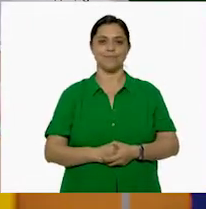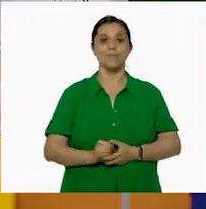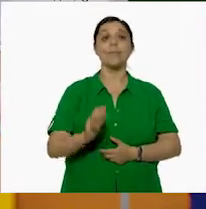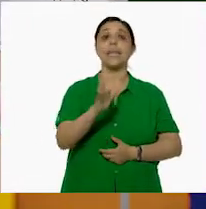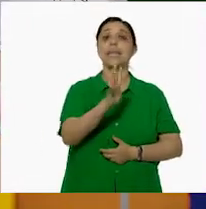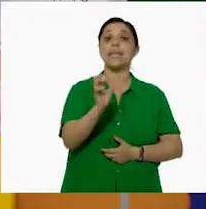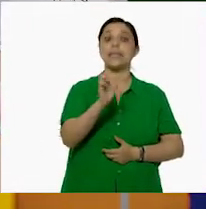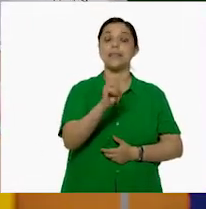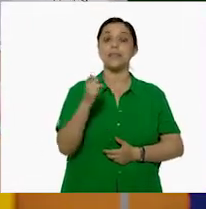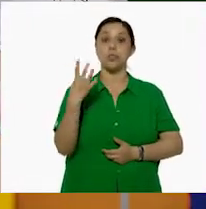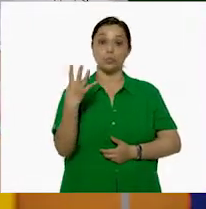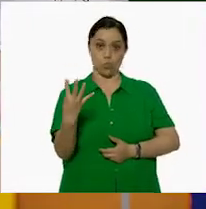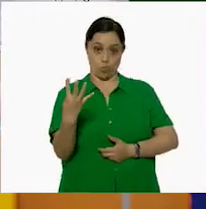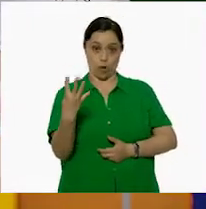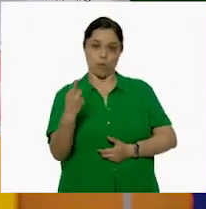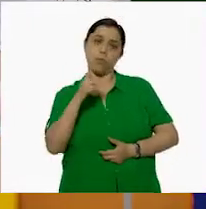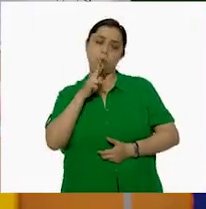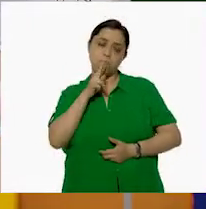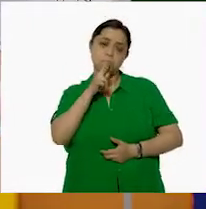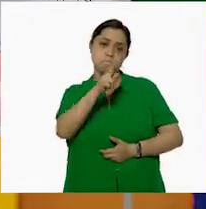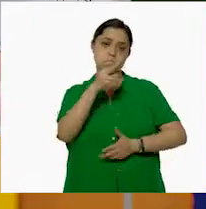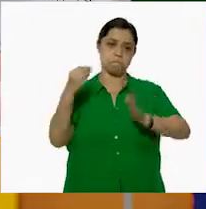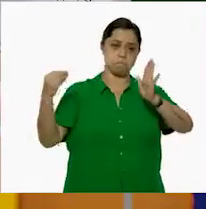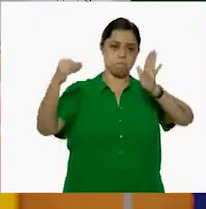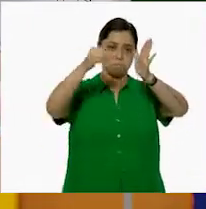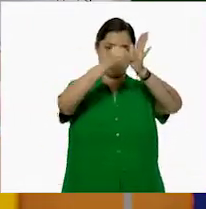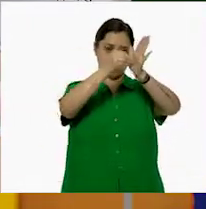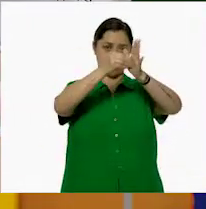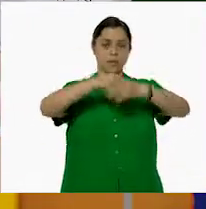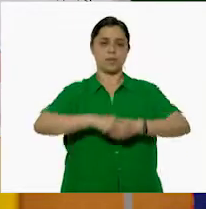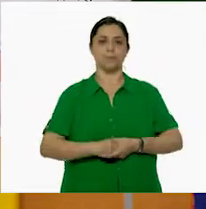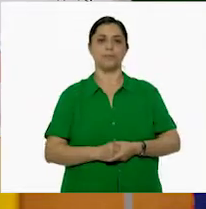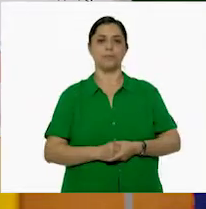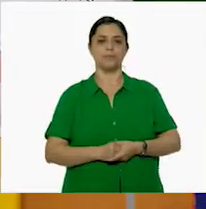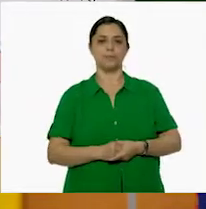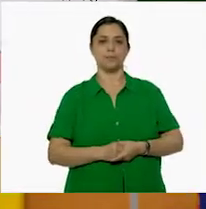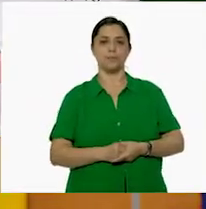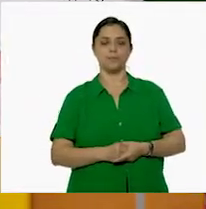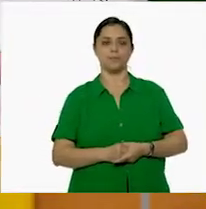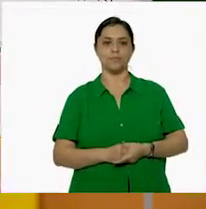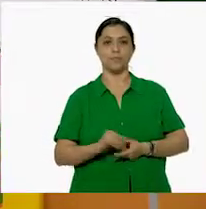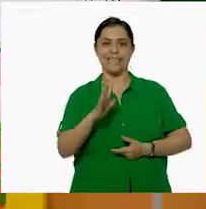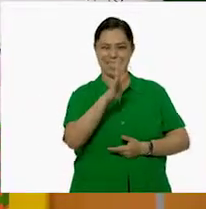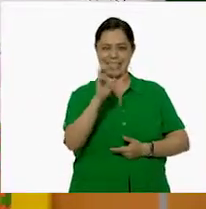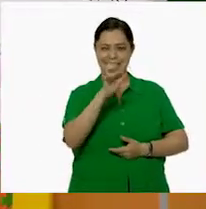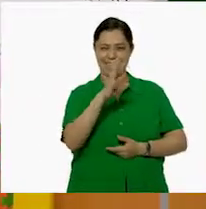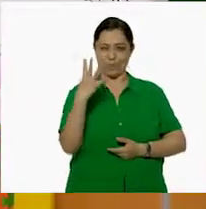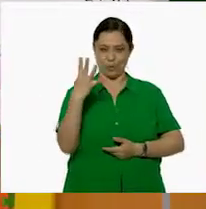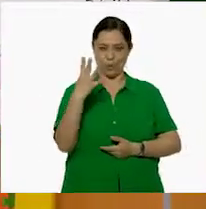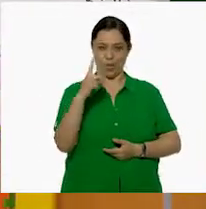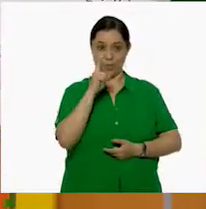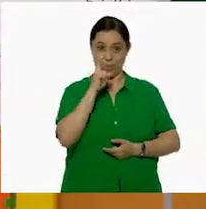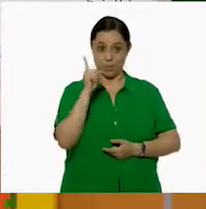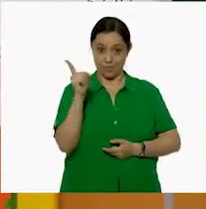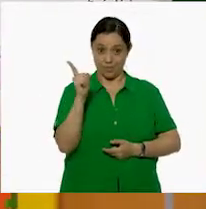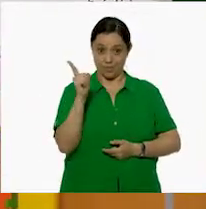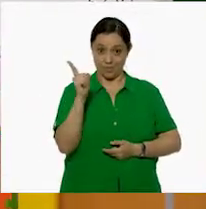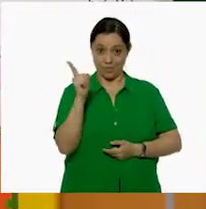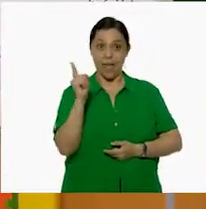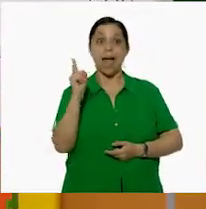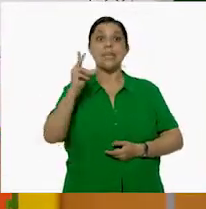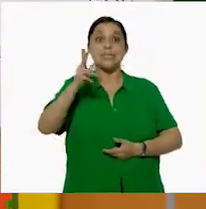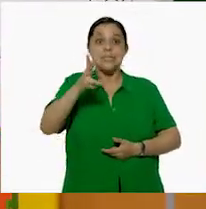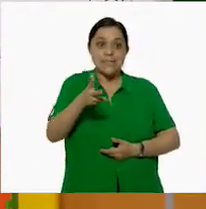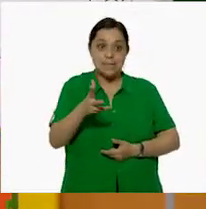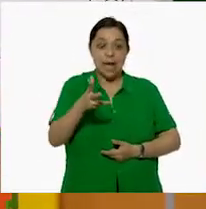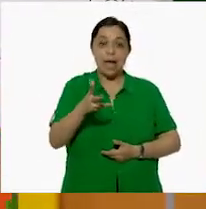504. Entonces, vamos a anotar el resultado en la primera operación. 504. Y eso nos queda, entonces, que el